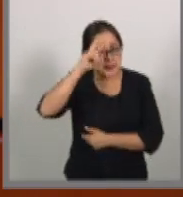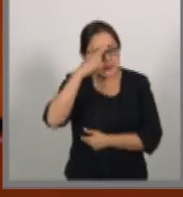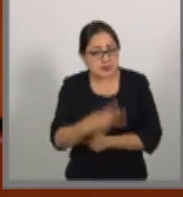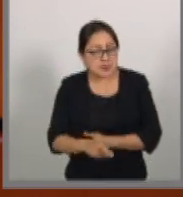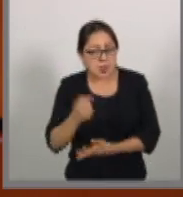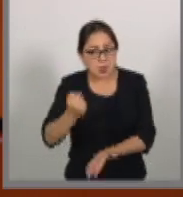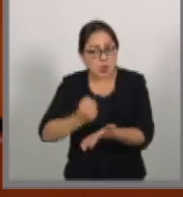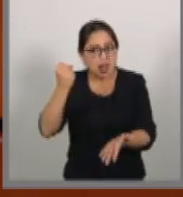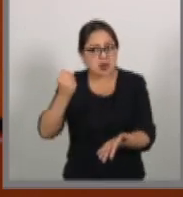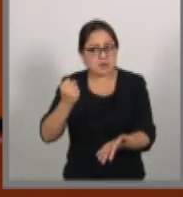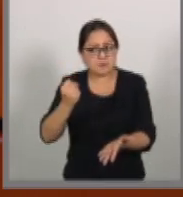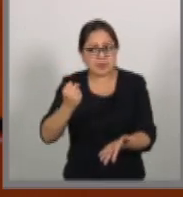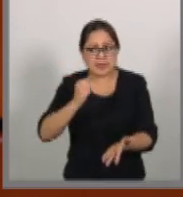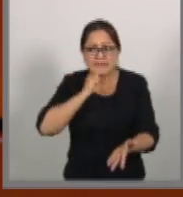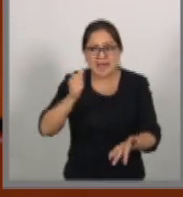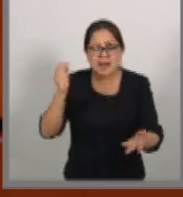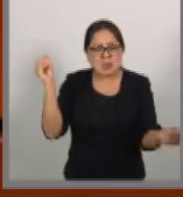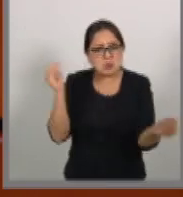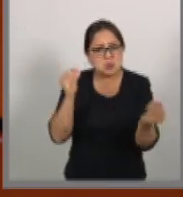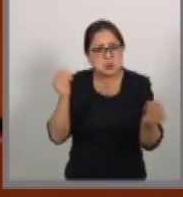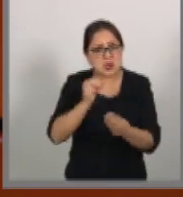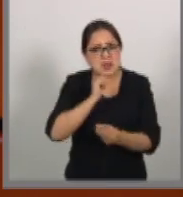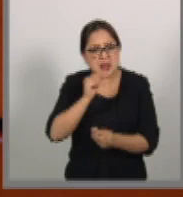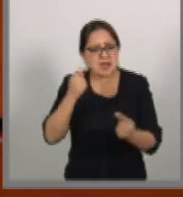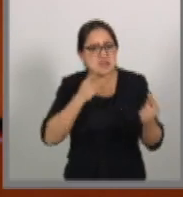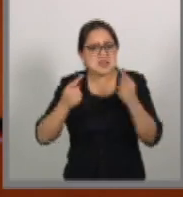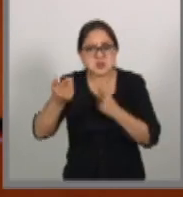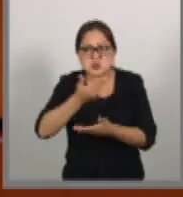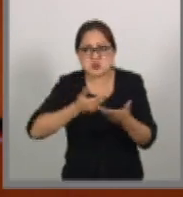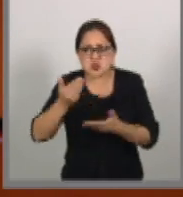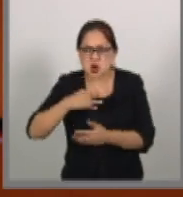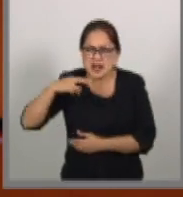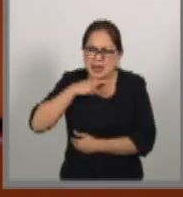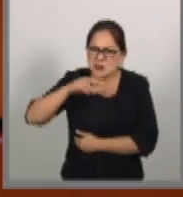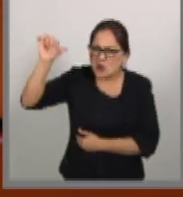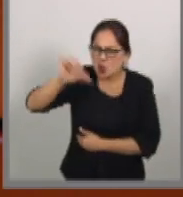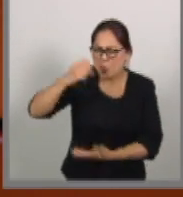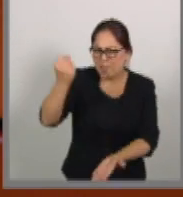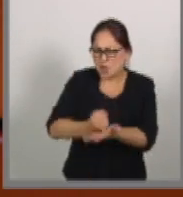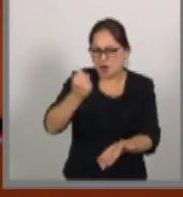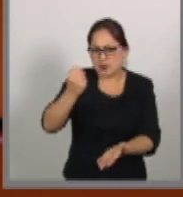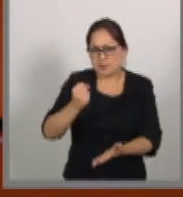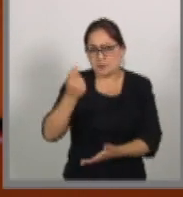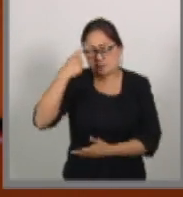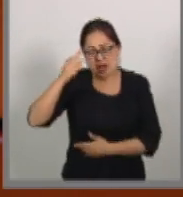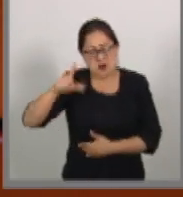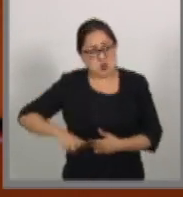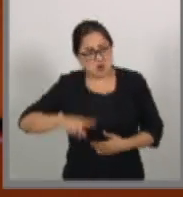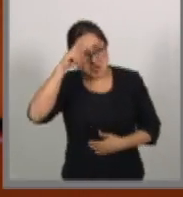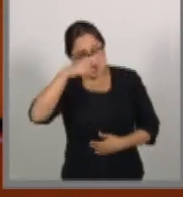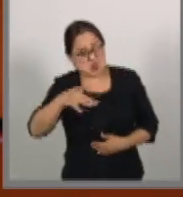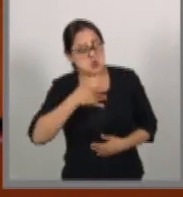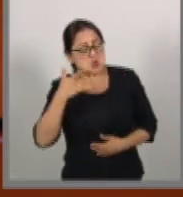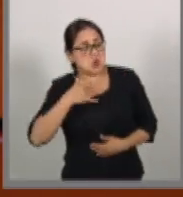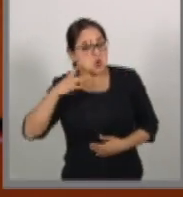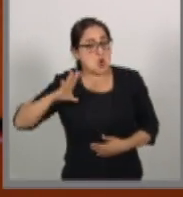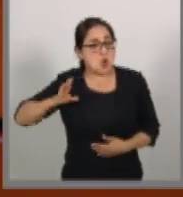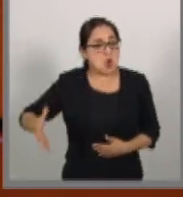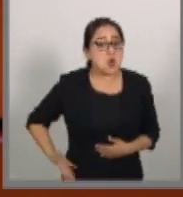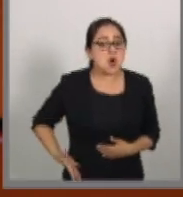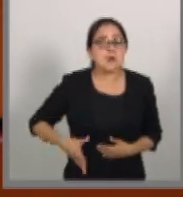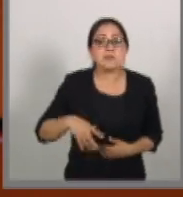sin mayor discusión y en Fast Track, mientras que el resto de los países